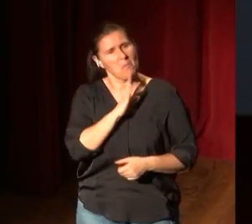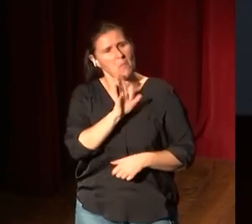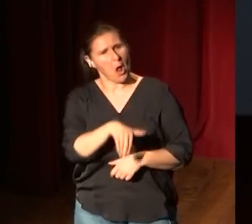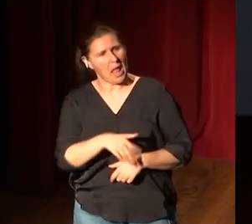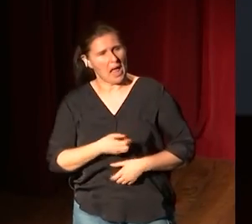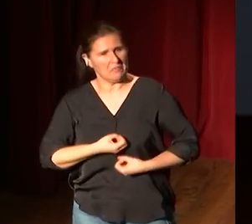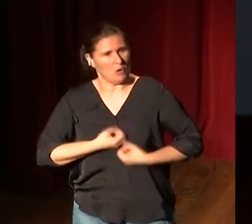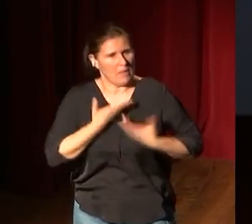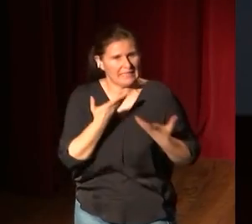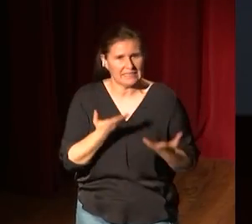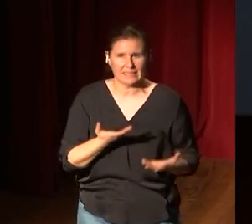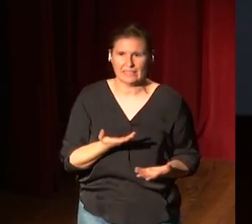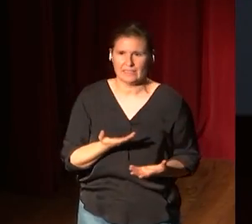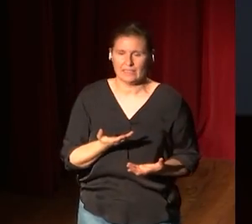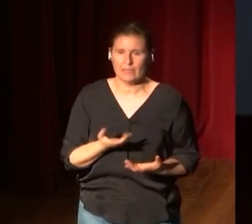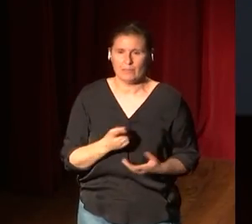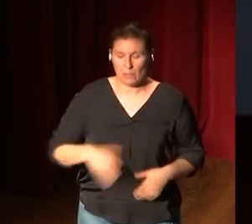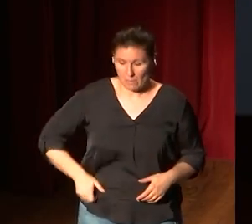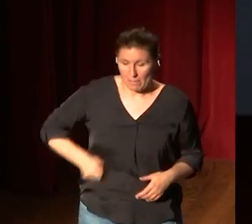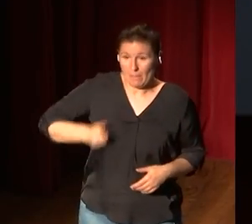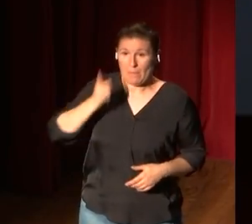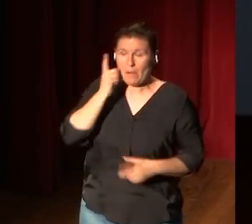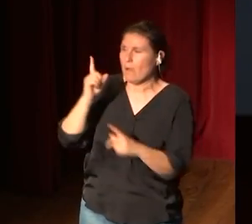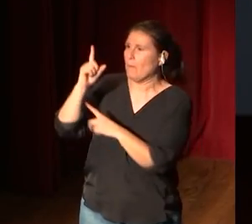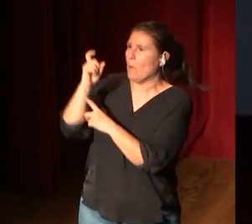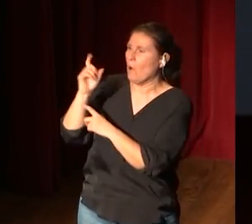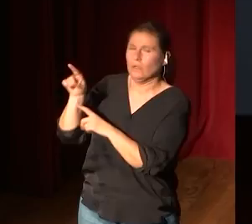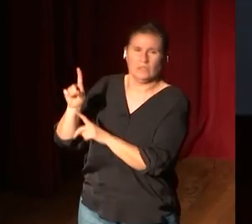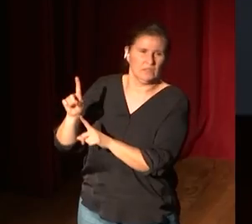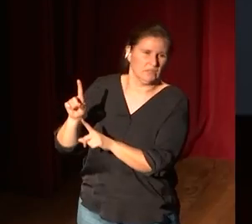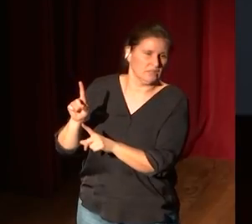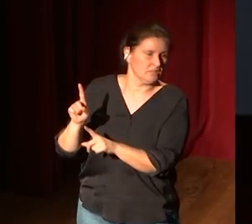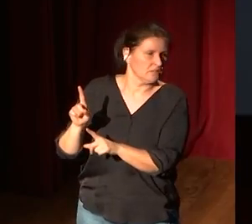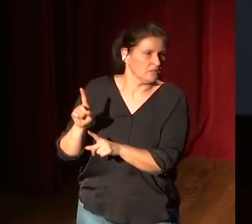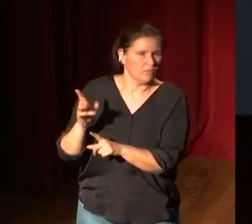y sin embargo sacar el móvil y hacer una foto nos parece algo casi ordinario?